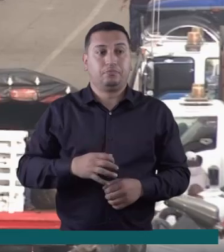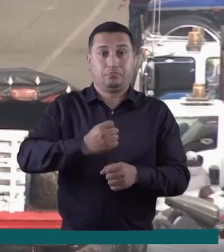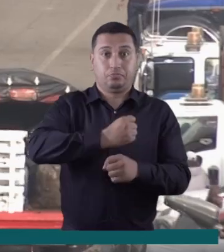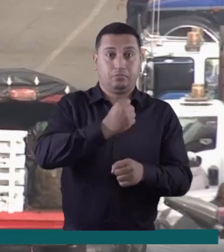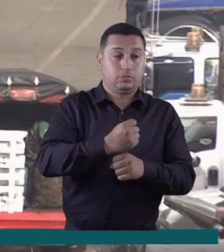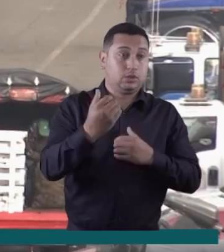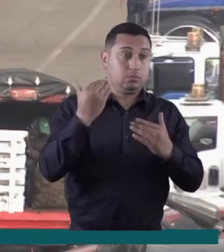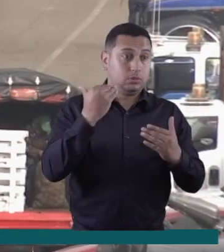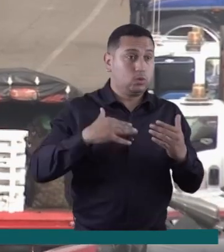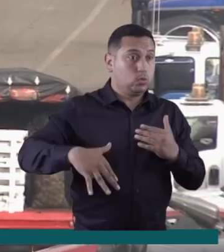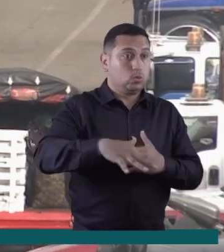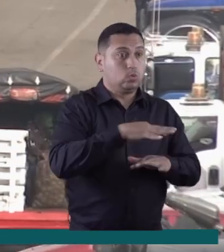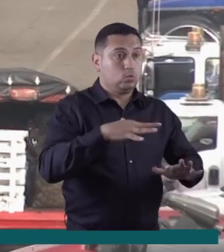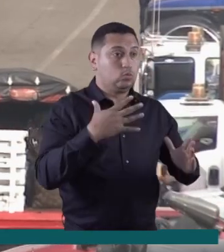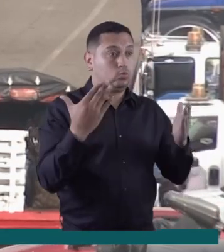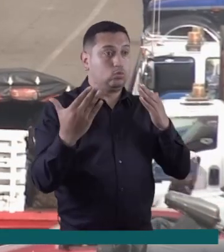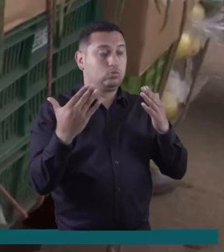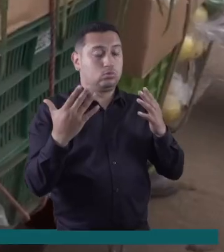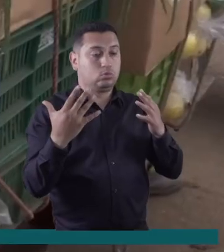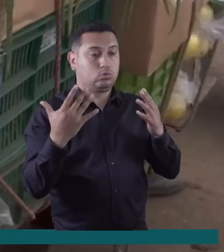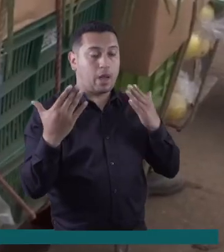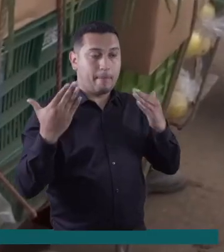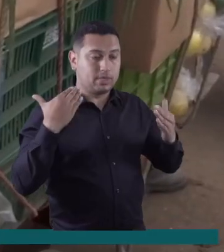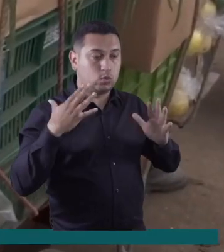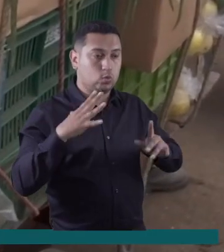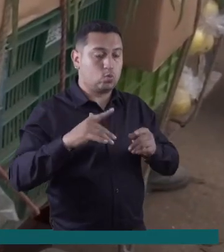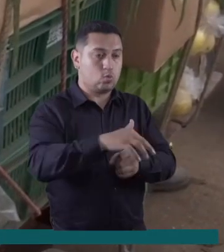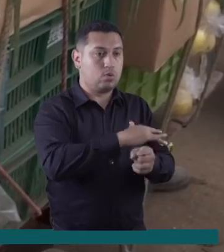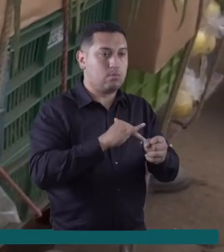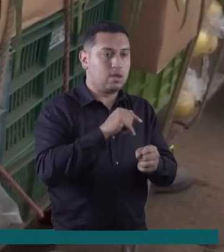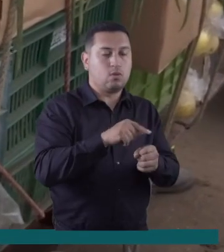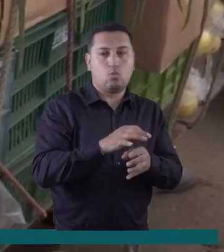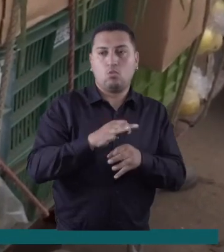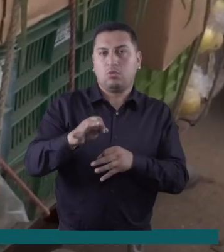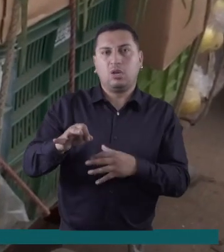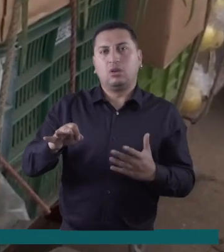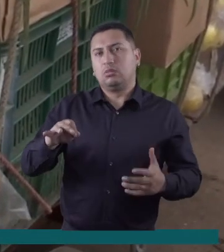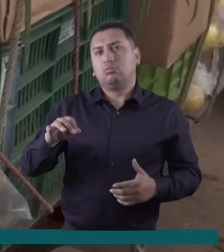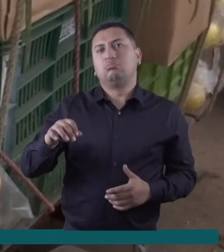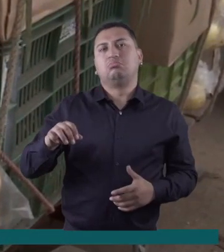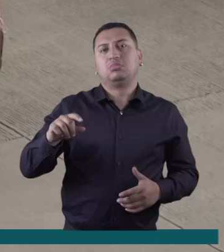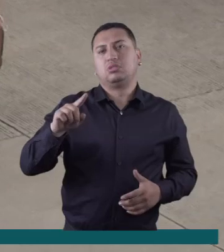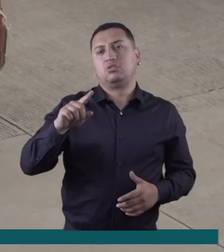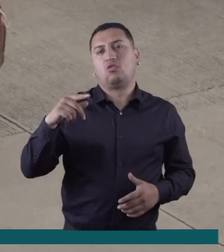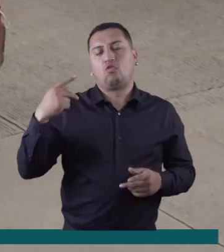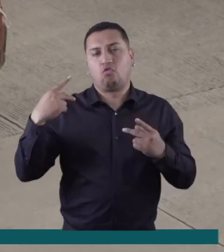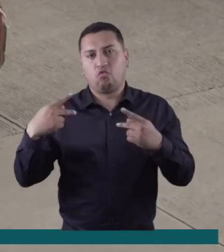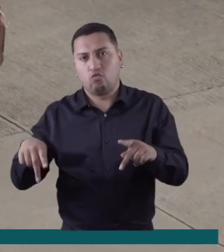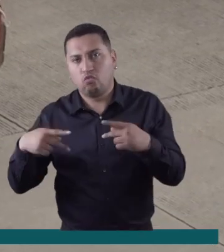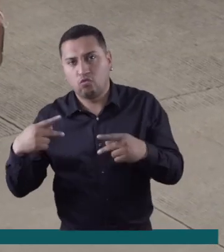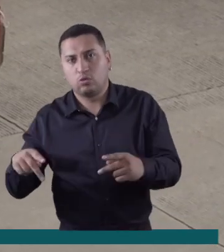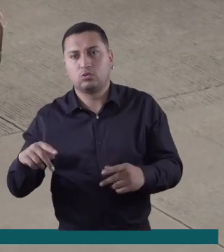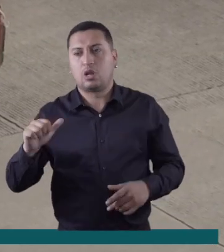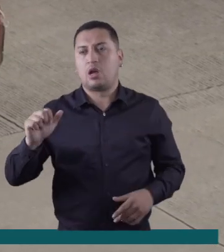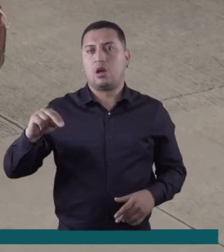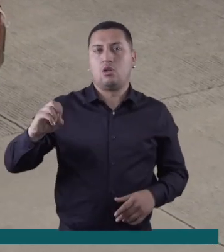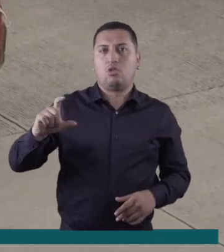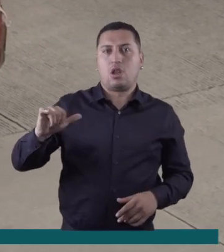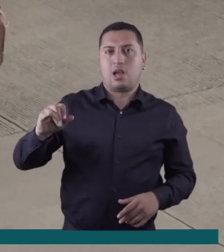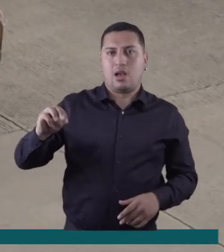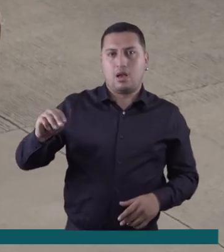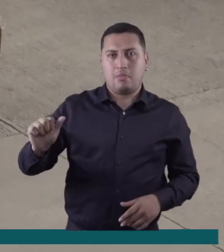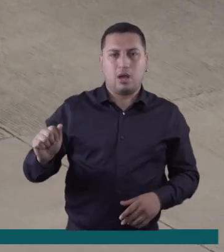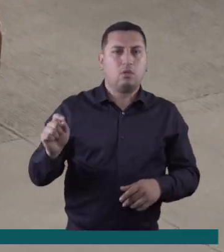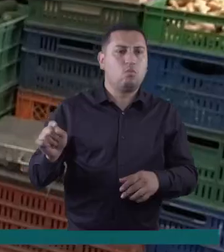campesinos de Cundinamarca y sus cosechas en los municipios de San Bernardo, Silvania, Fusagasugá, El Colegio y Anolaima se ven